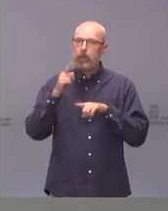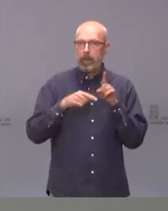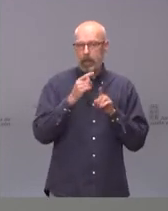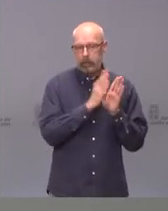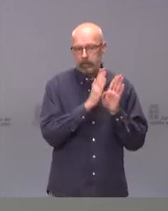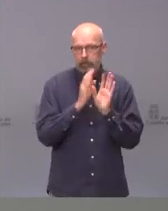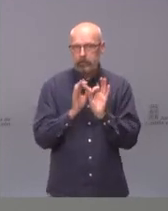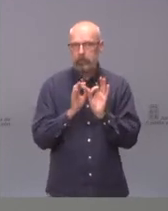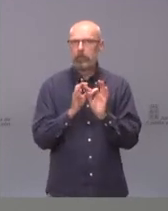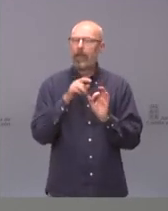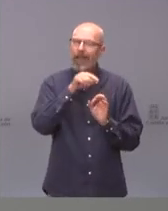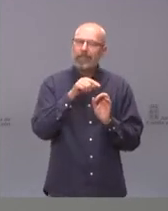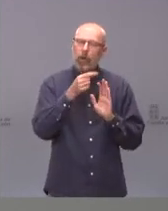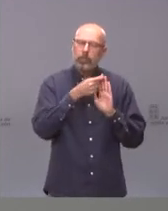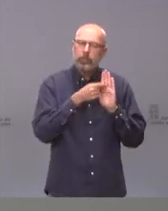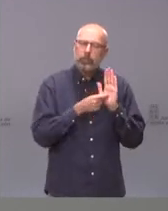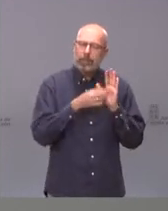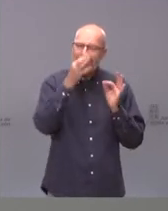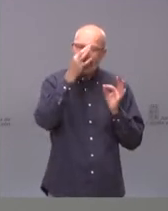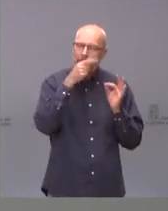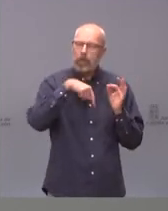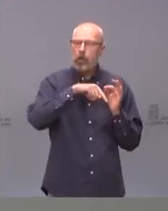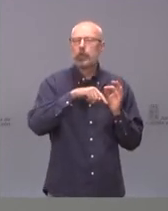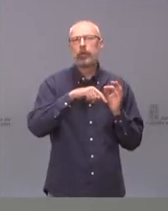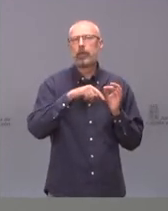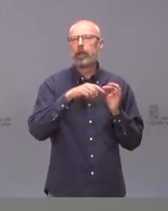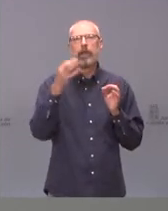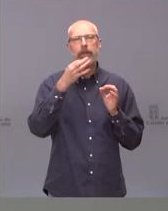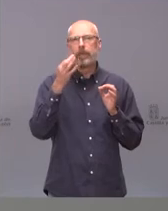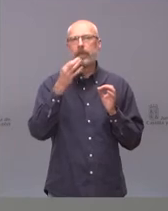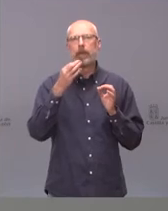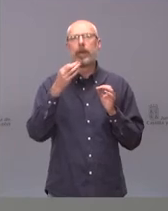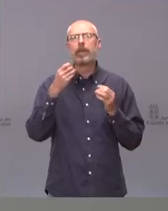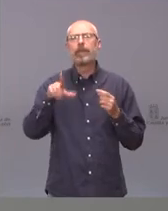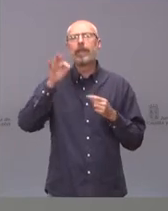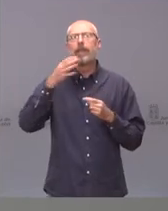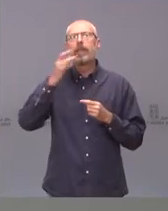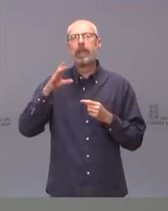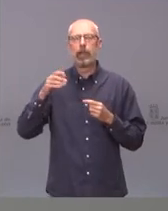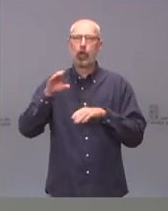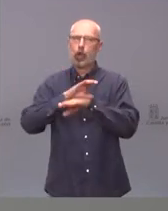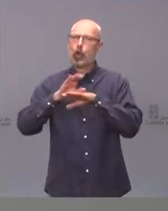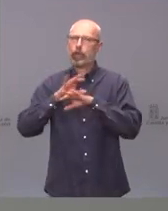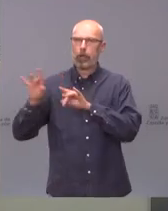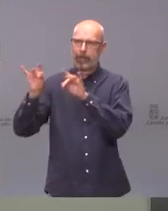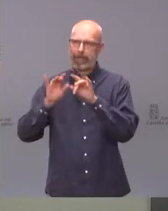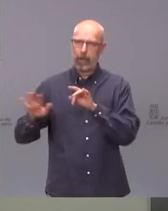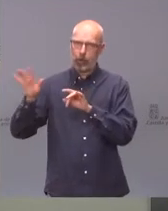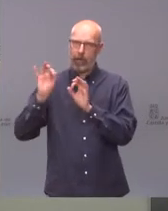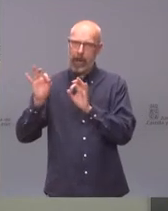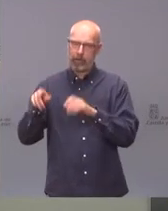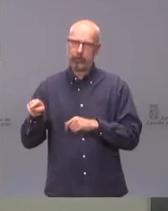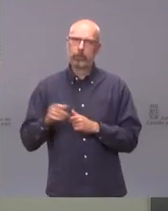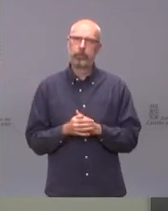creo que lo tenemos que decidir. Yo creo que estos criterios se tienen que decidir en el Senado del Consejo Interterritorial. Conviene recordar esto y